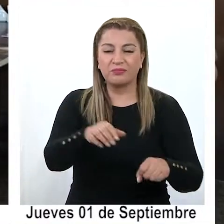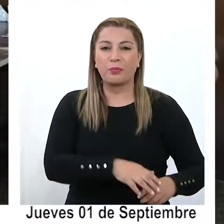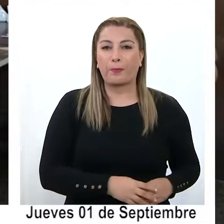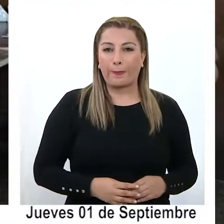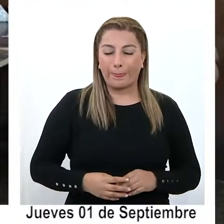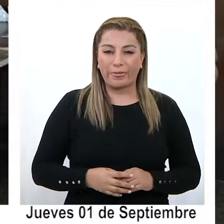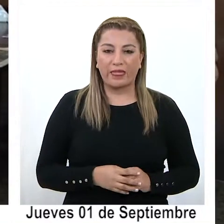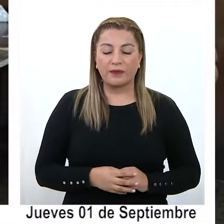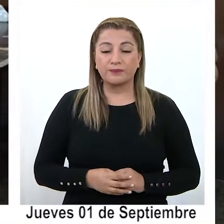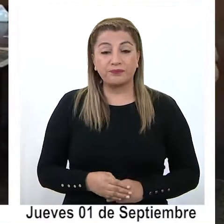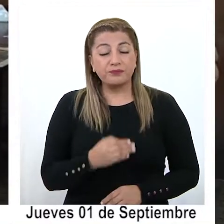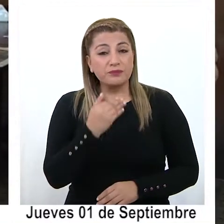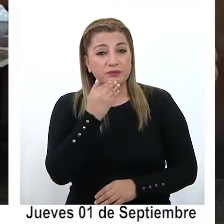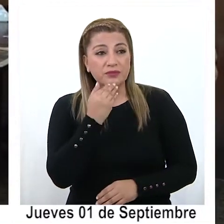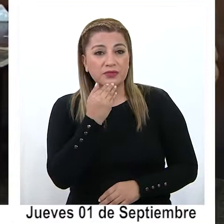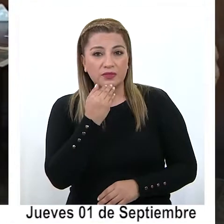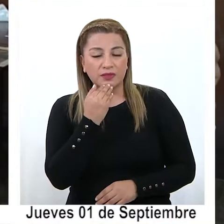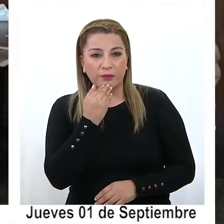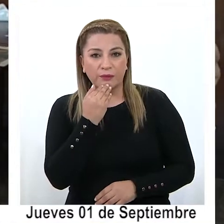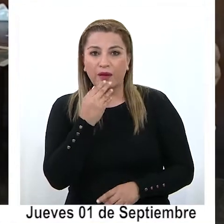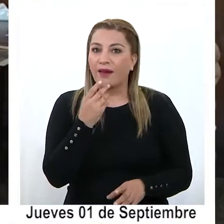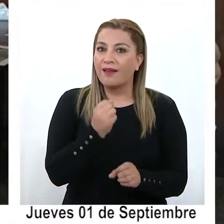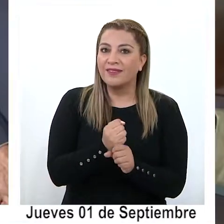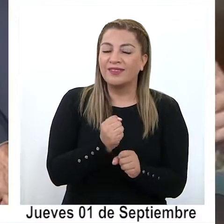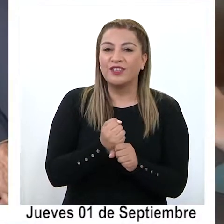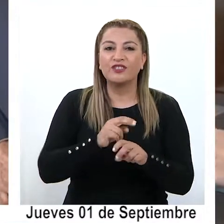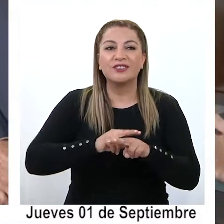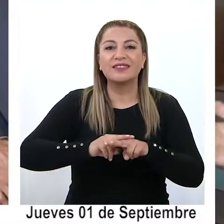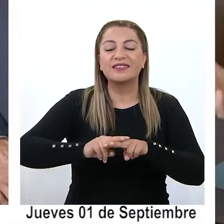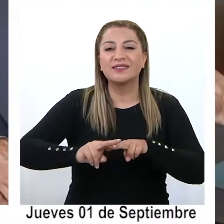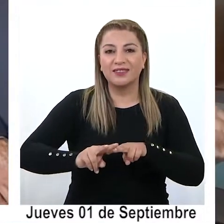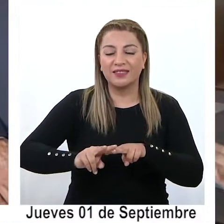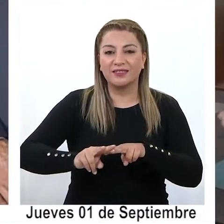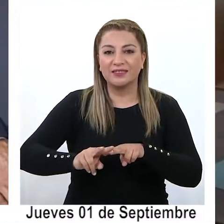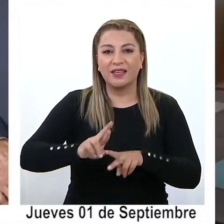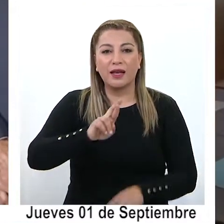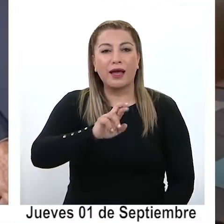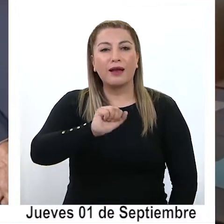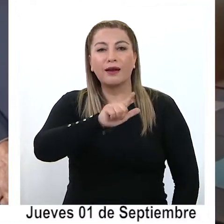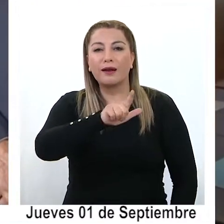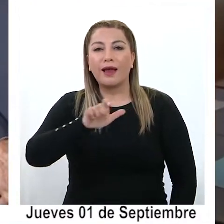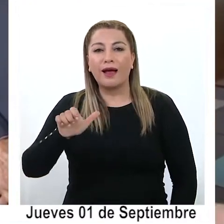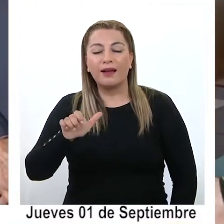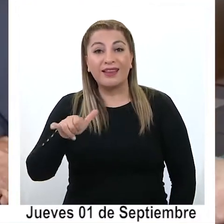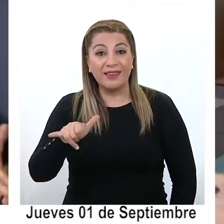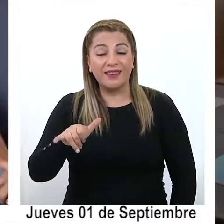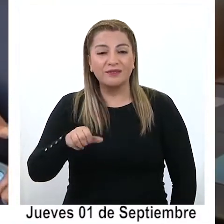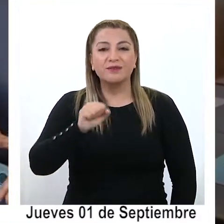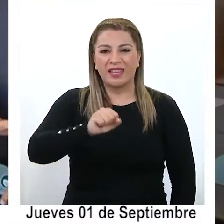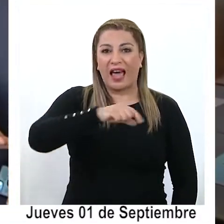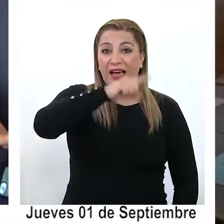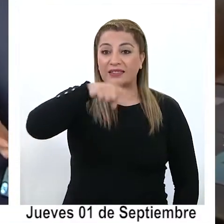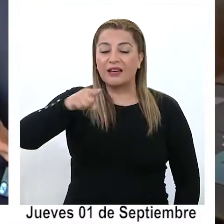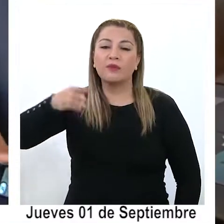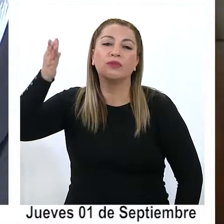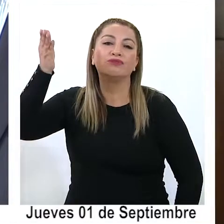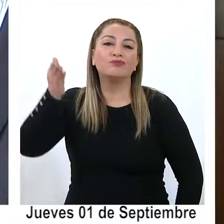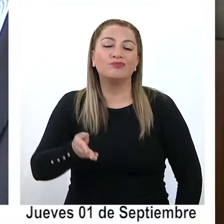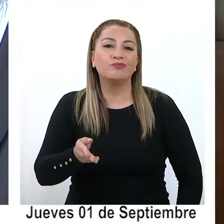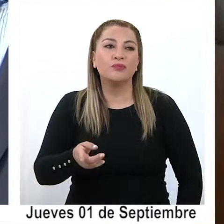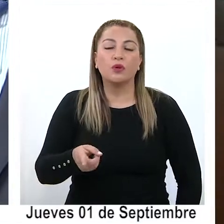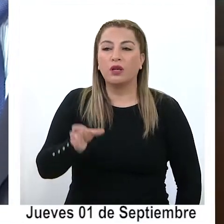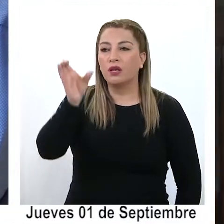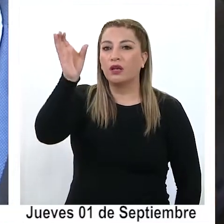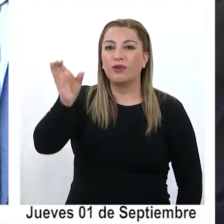No obstante, las gestiones que se realizaron para que el rally de Atacama fuera suspendido, la autoridad